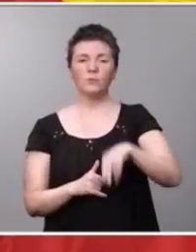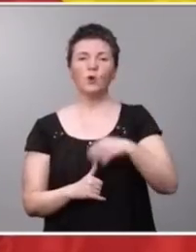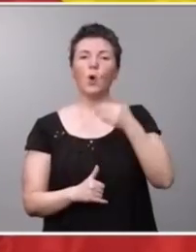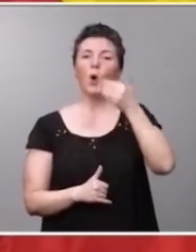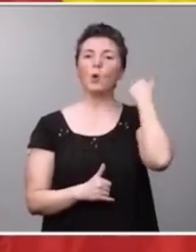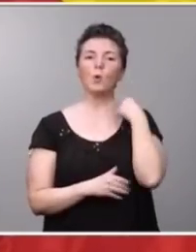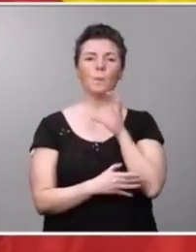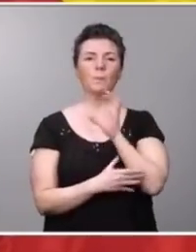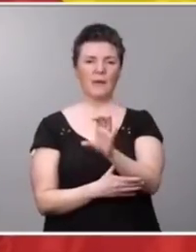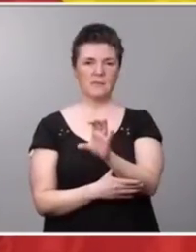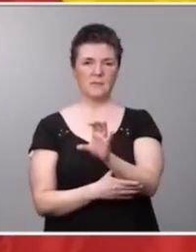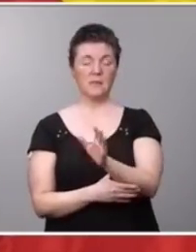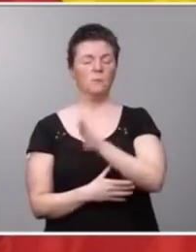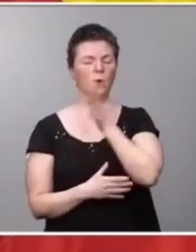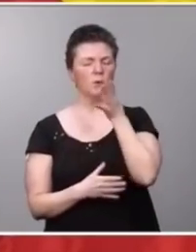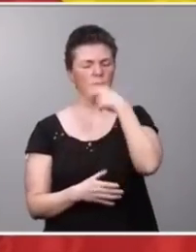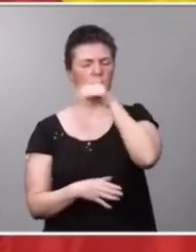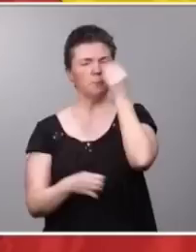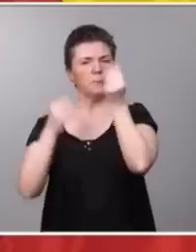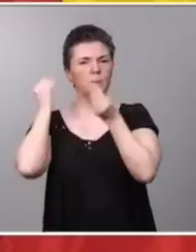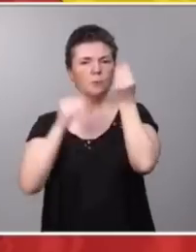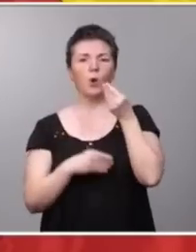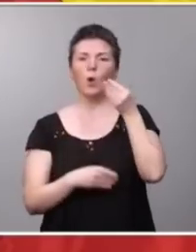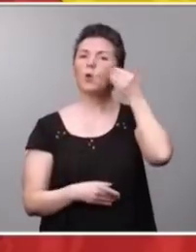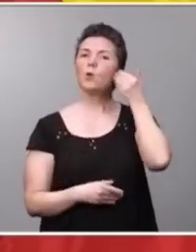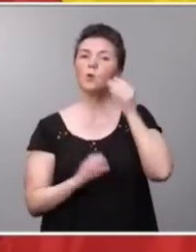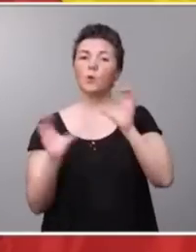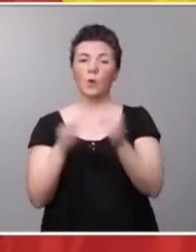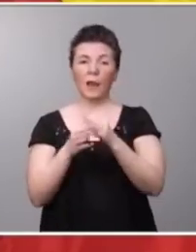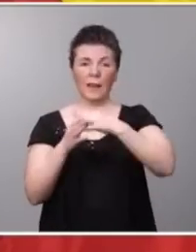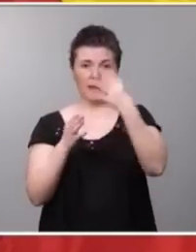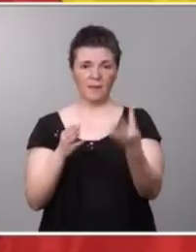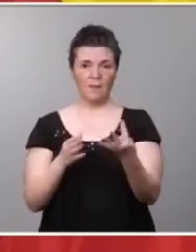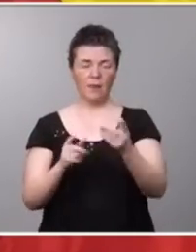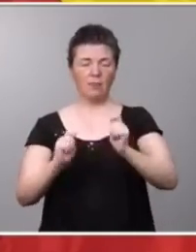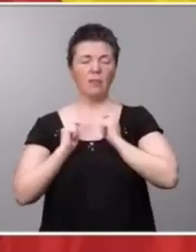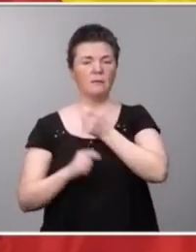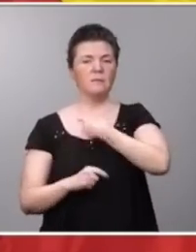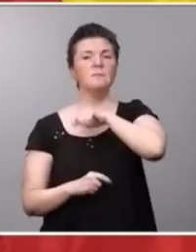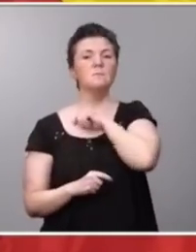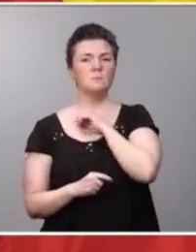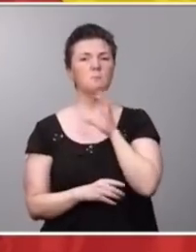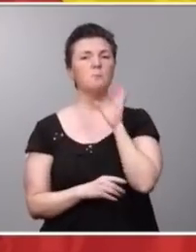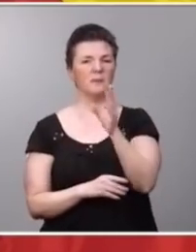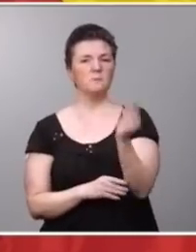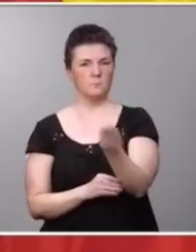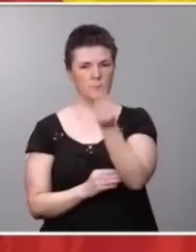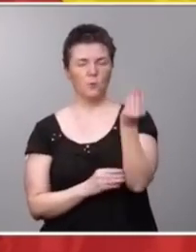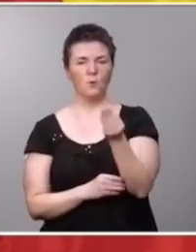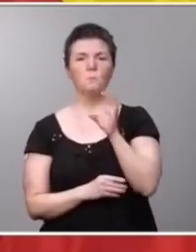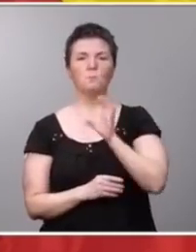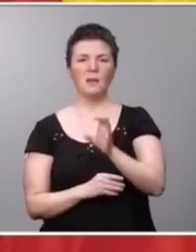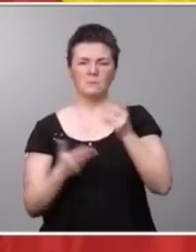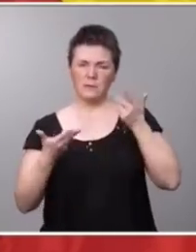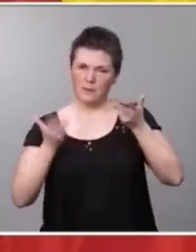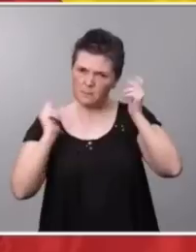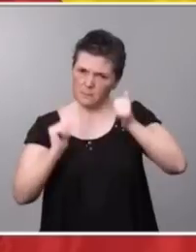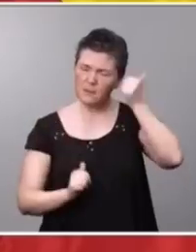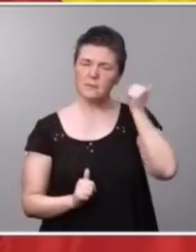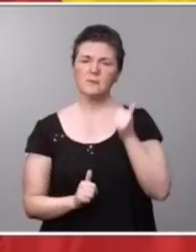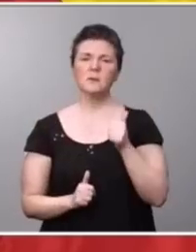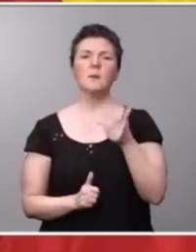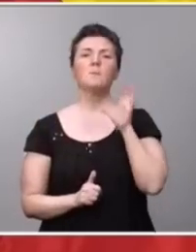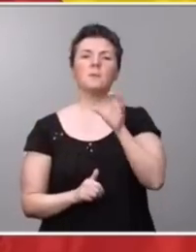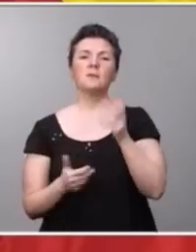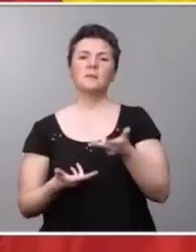porque pensamos que el orgullo LGTBI hace de España un país mejor, un país más libre, un país más democrático